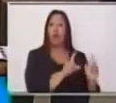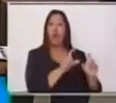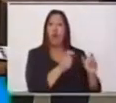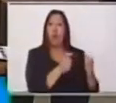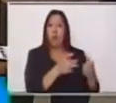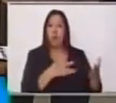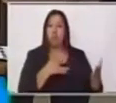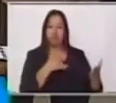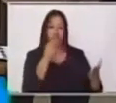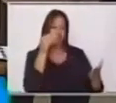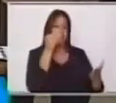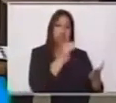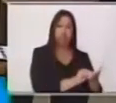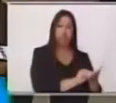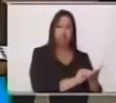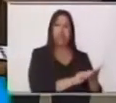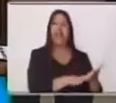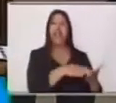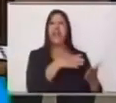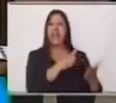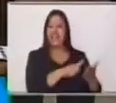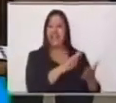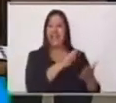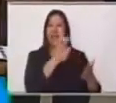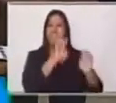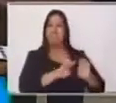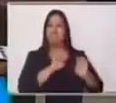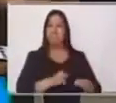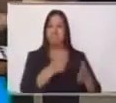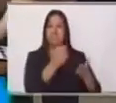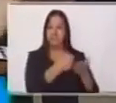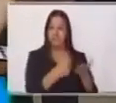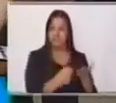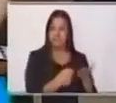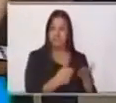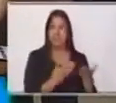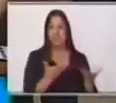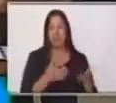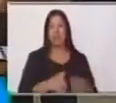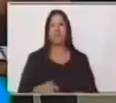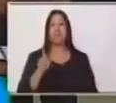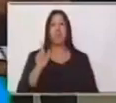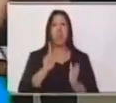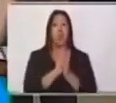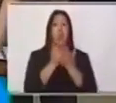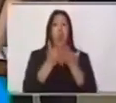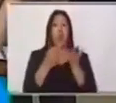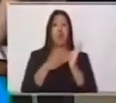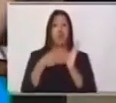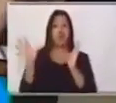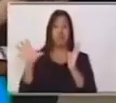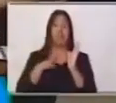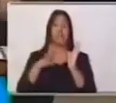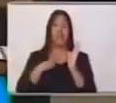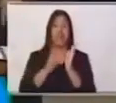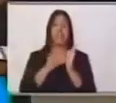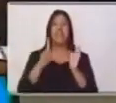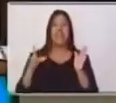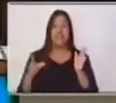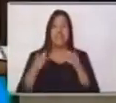Entonces, este libro que yo tengo acá es considerado con lenguaje literario. Lo colocaremos en este lugar.